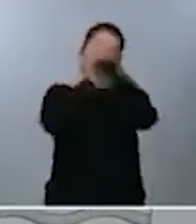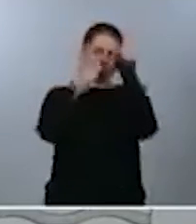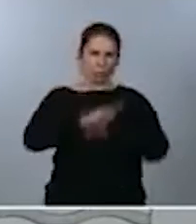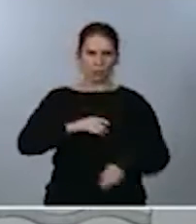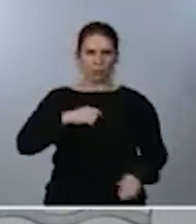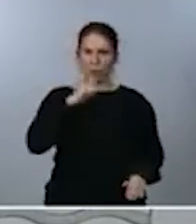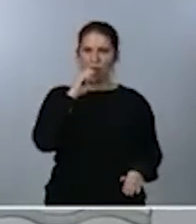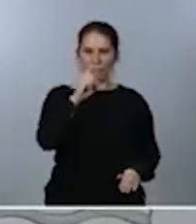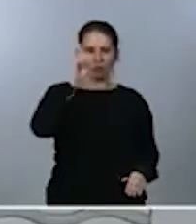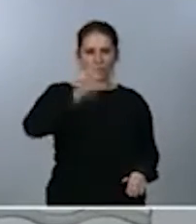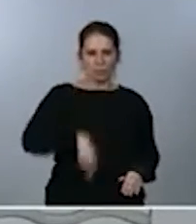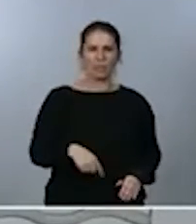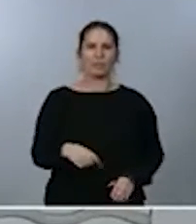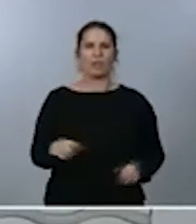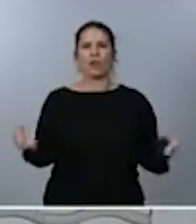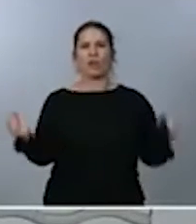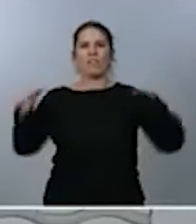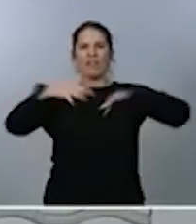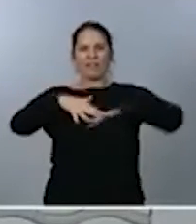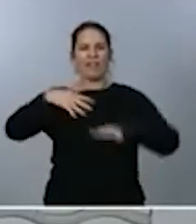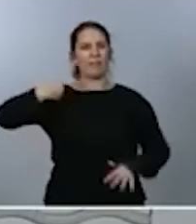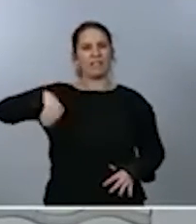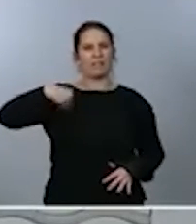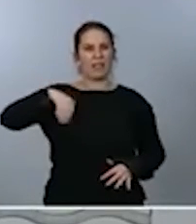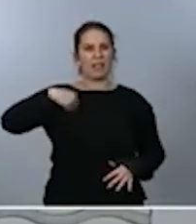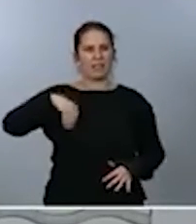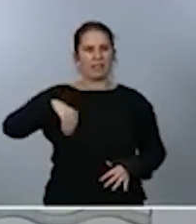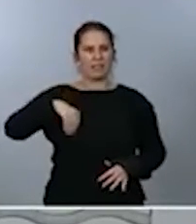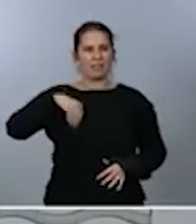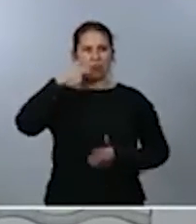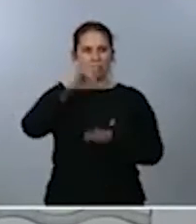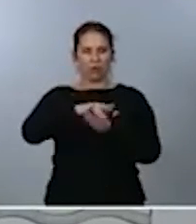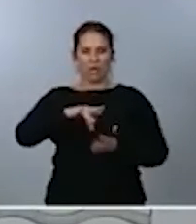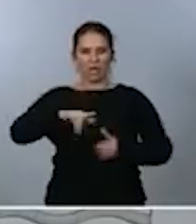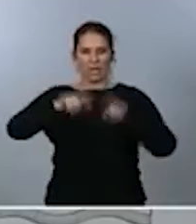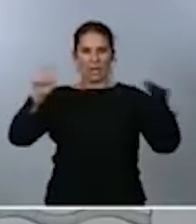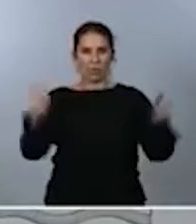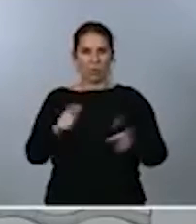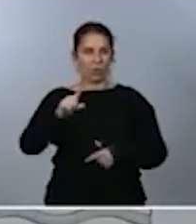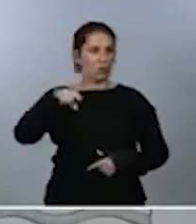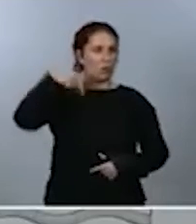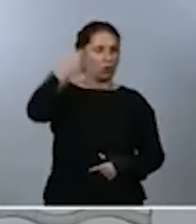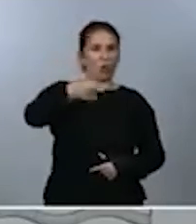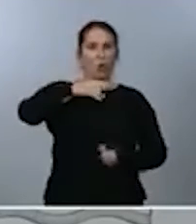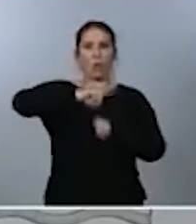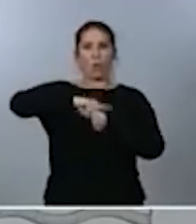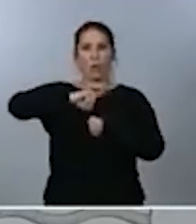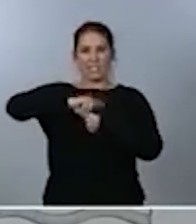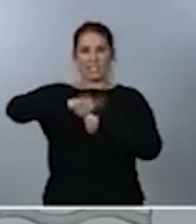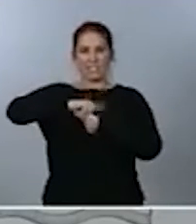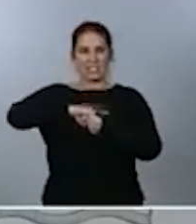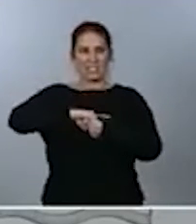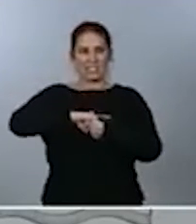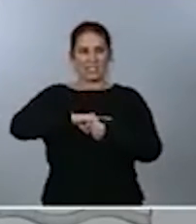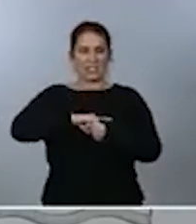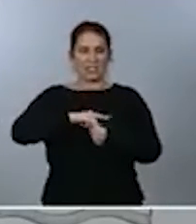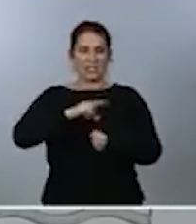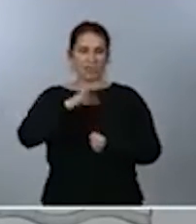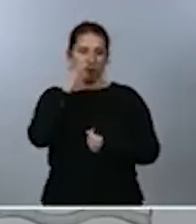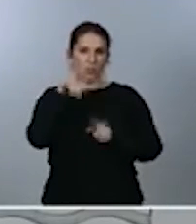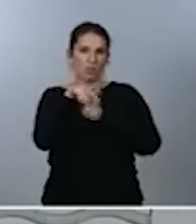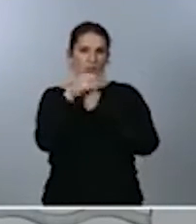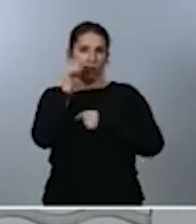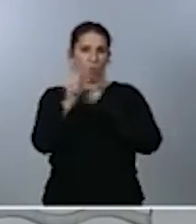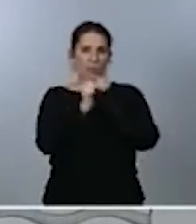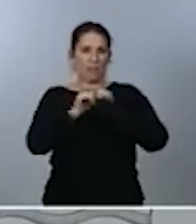la conferencia de presidentes, que está prevista que se reúna el próximo lunes, dada la situación pandémica, lo va a hacer